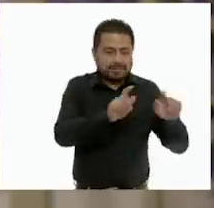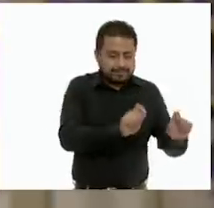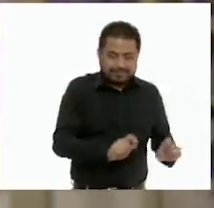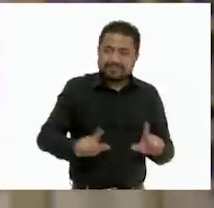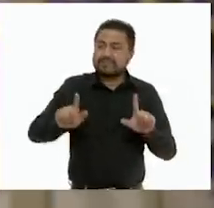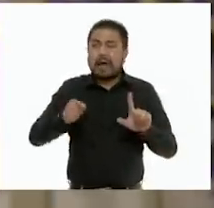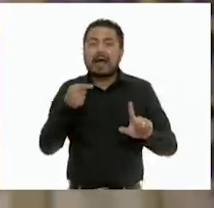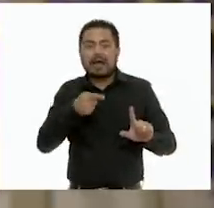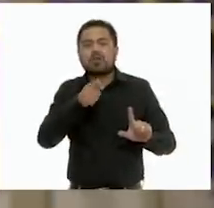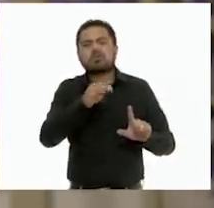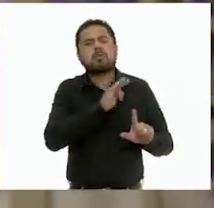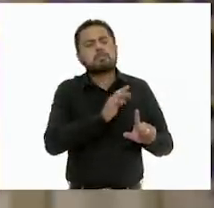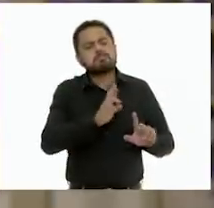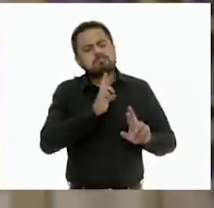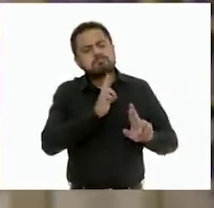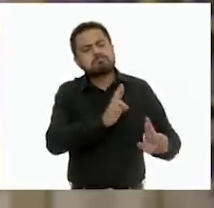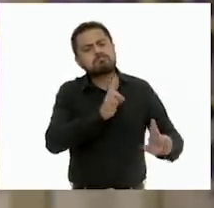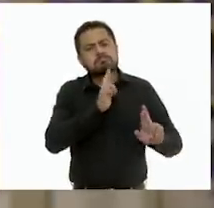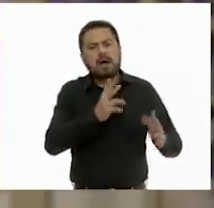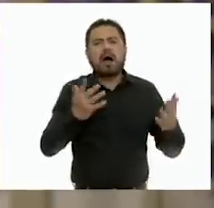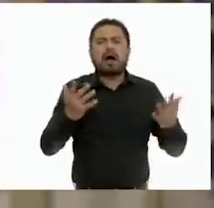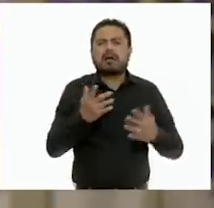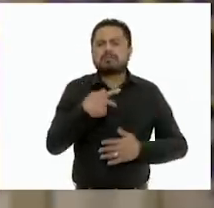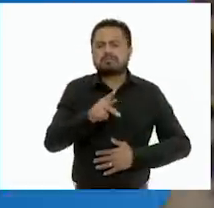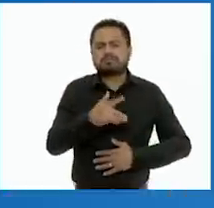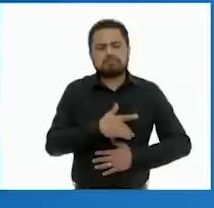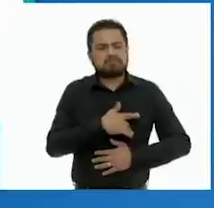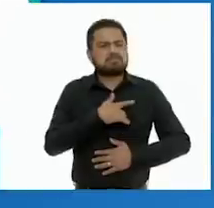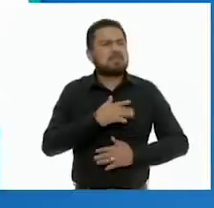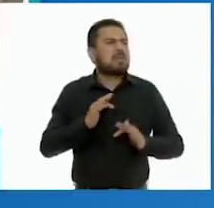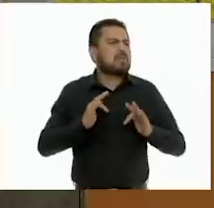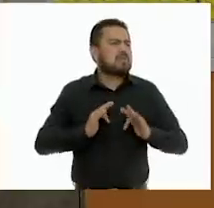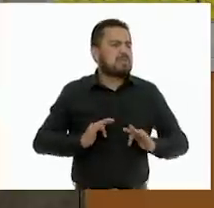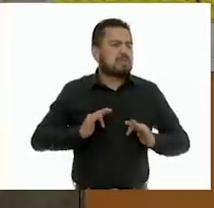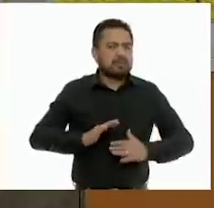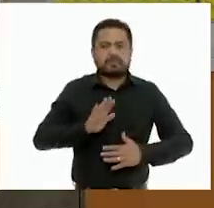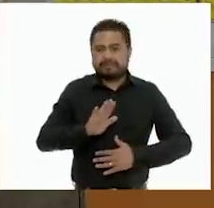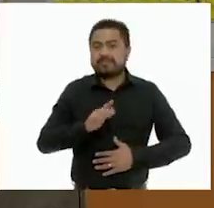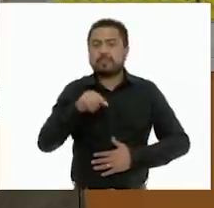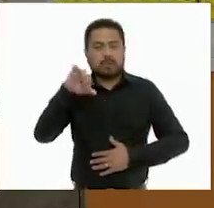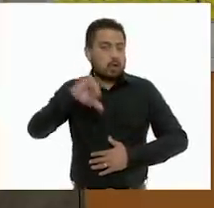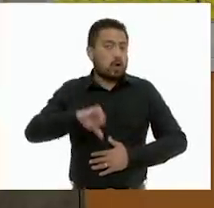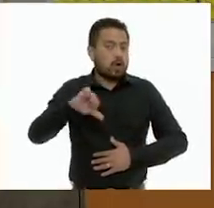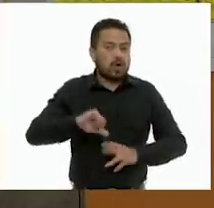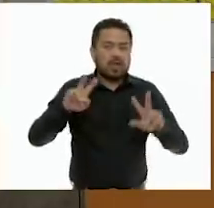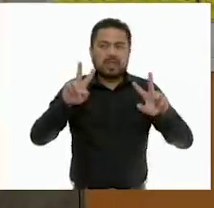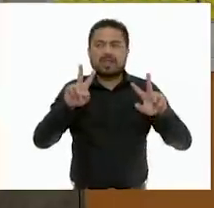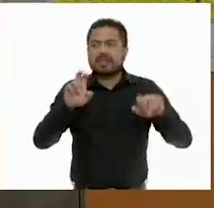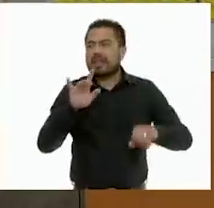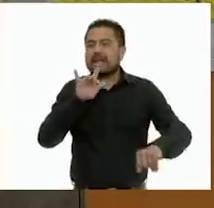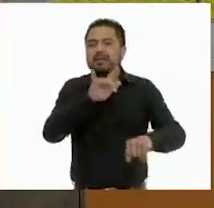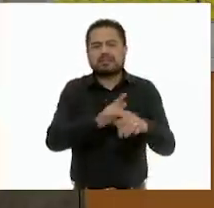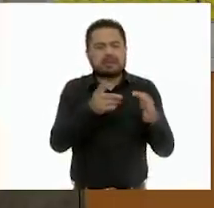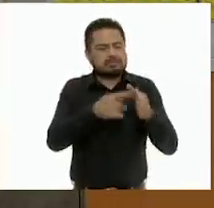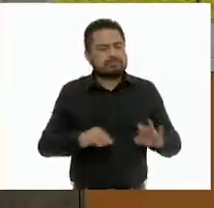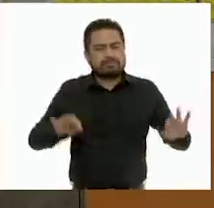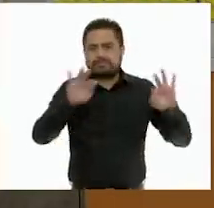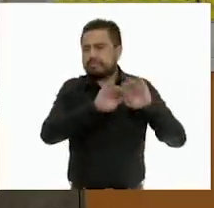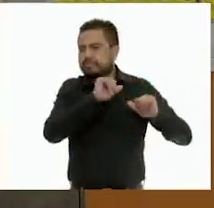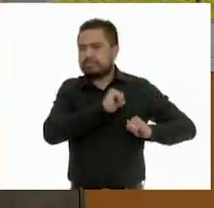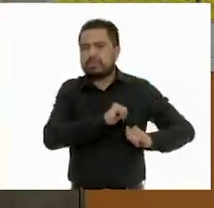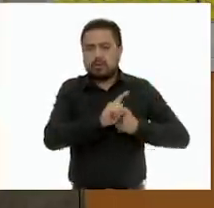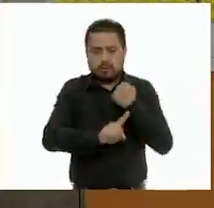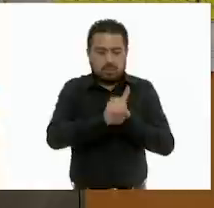pueda responderlas y hacerlas a tu ritmo. Hoy vamos a ver el tema relacionado con los principales problemas